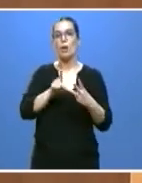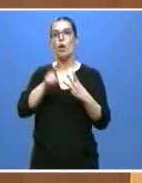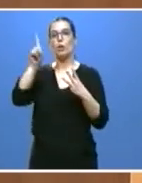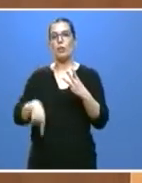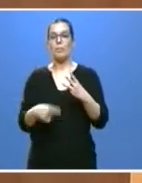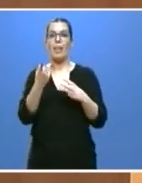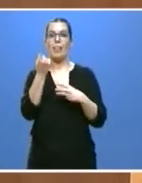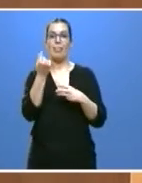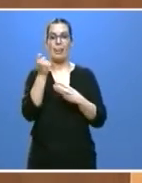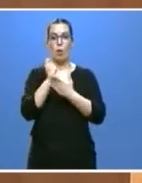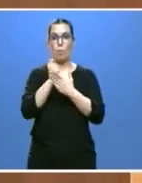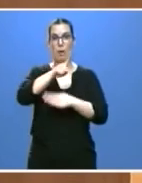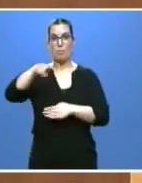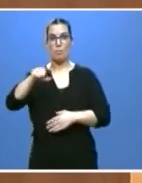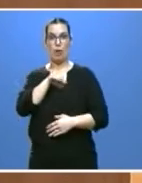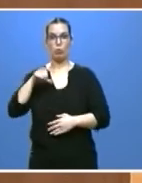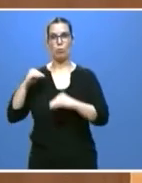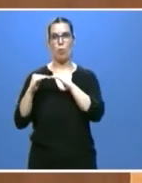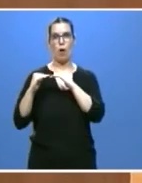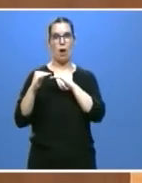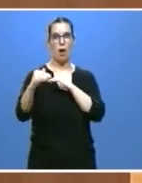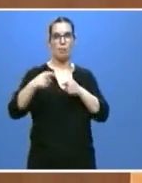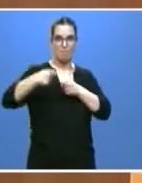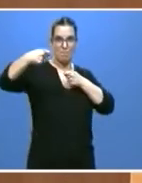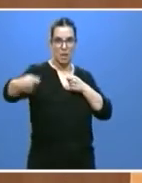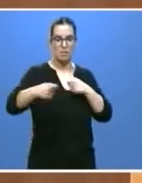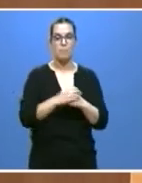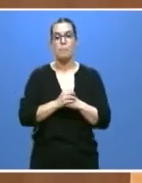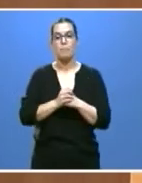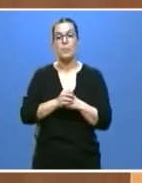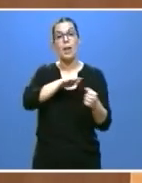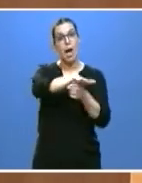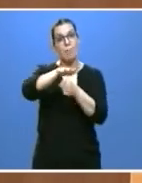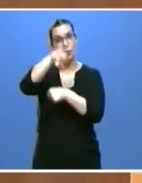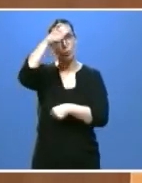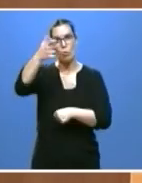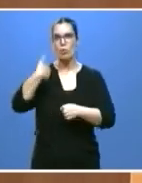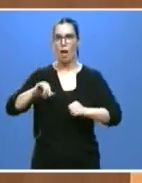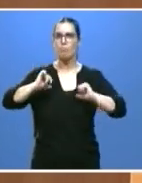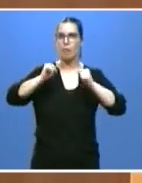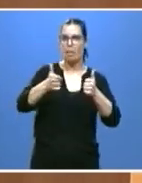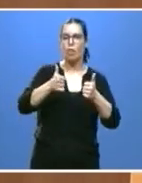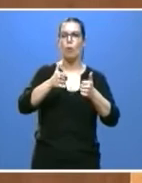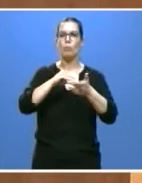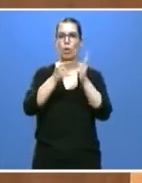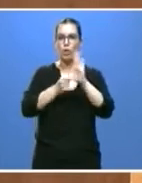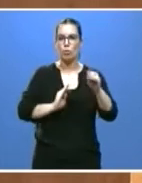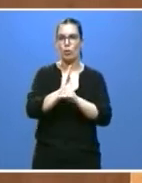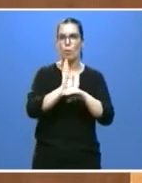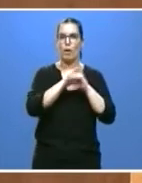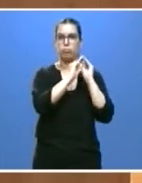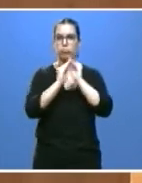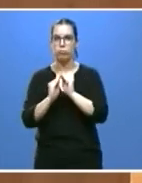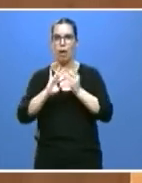autónomos. En el medio rural habían comenzado grandes proyectos de inversión en regadíos, también los apoyos a la